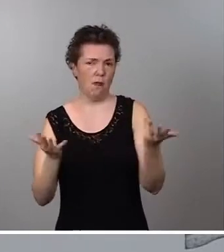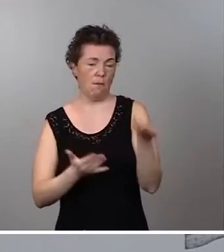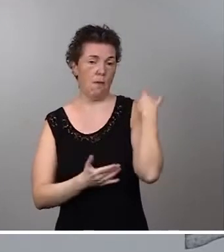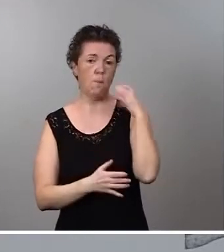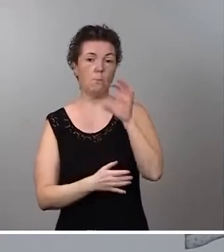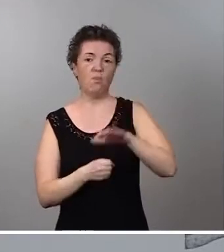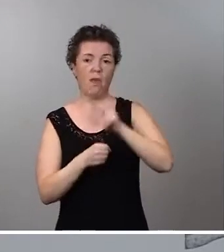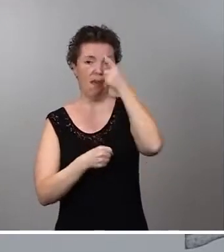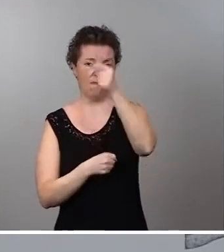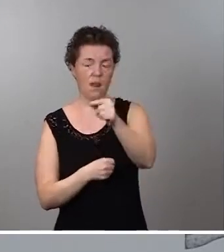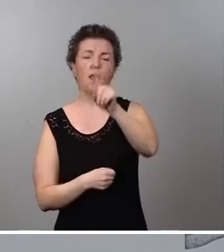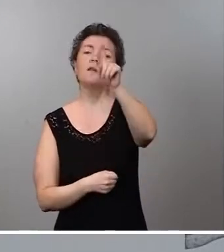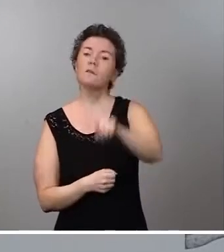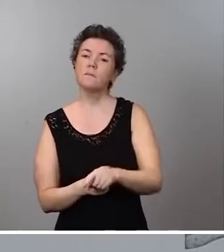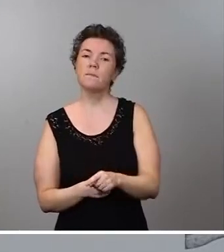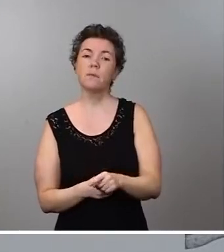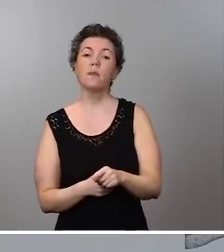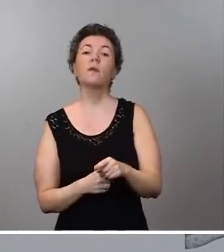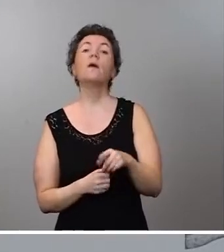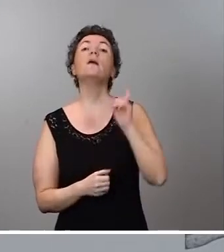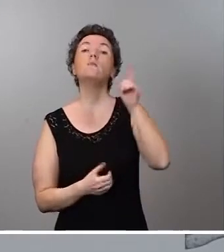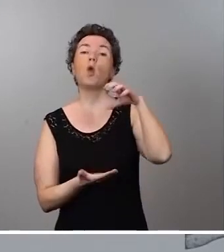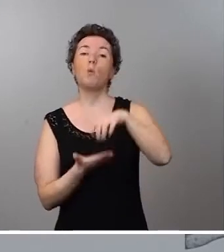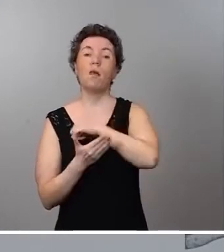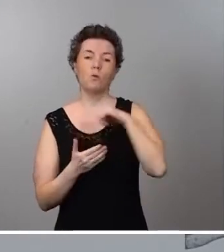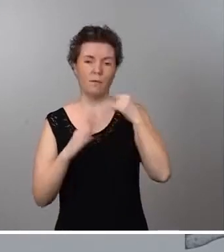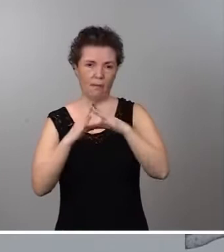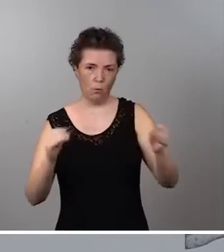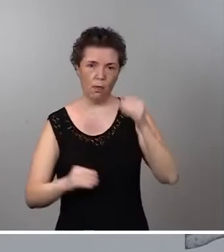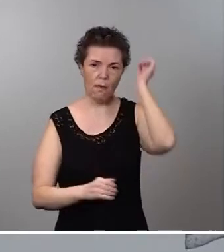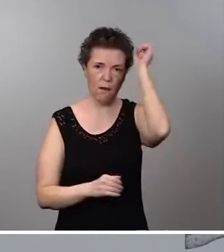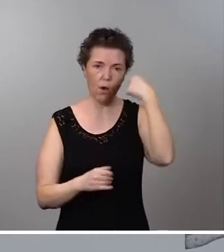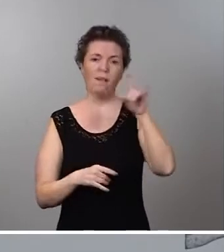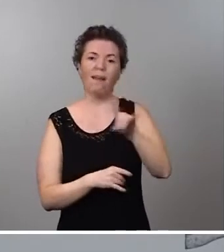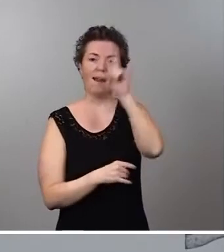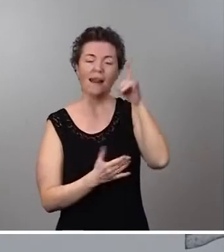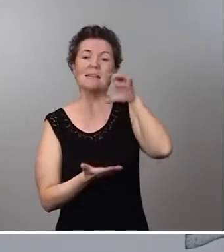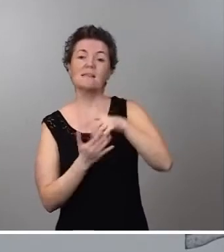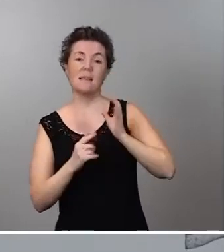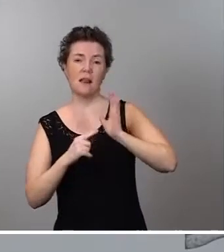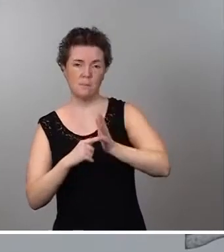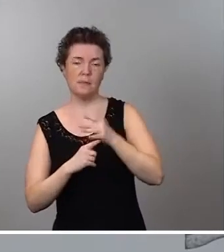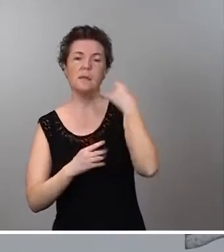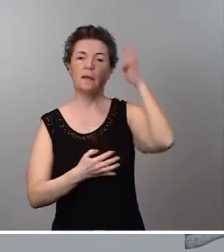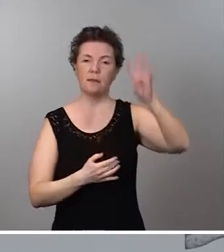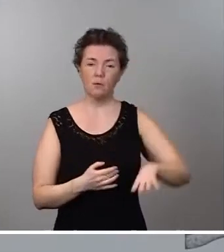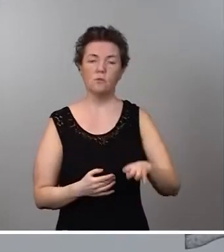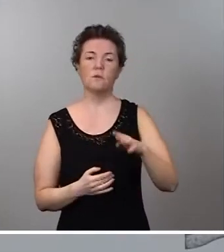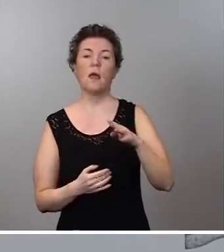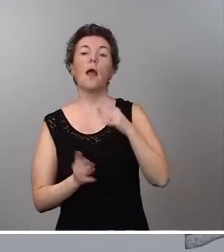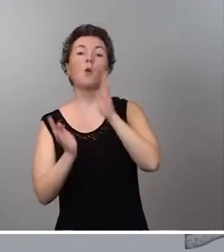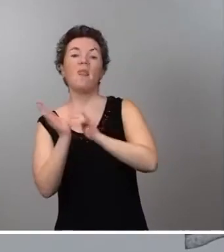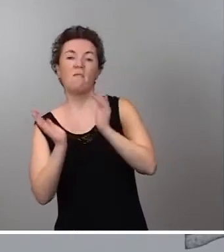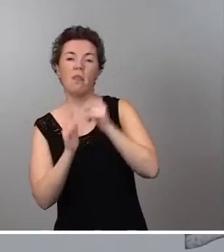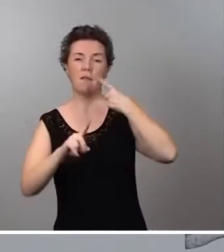pero también en las comunidades autónomas de Andalucía, Aragón, Canarias, Castilla-La Mancha, Cataluña, Comunidad Valenciana, Extremadura, Islas